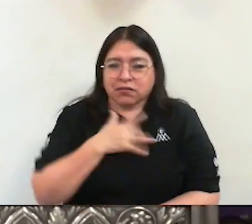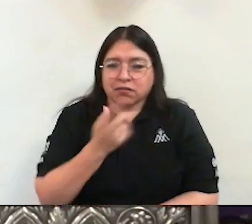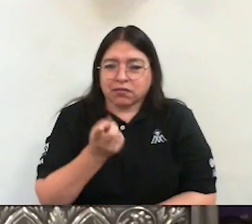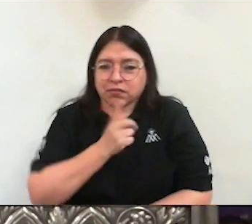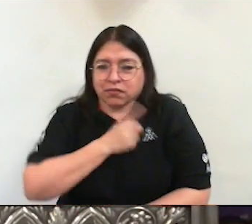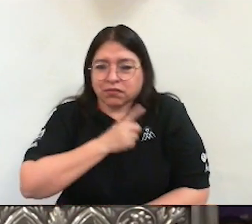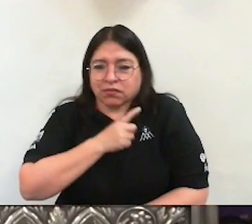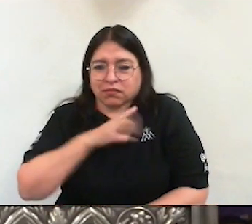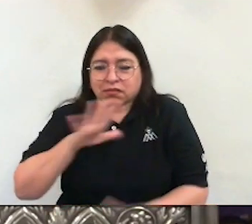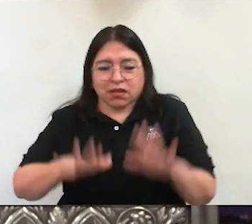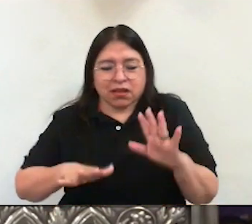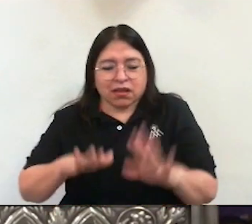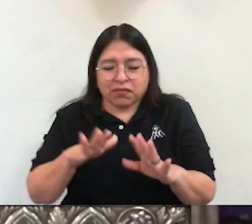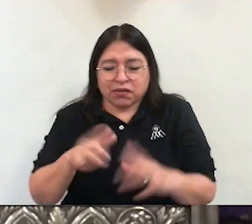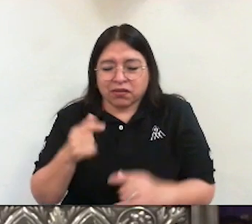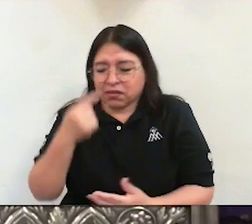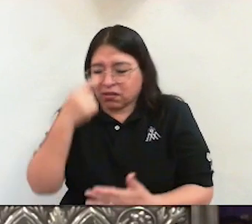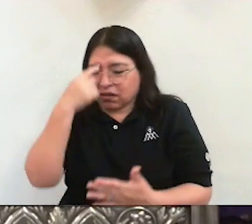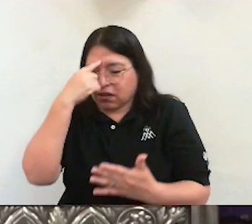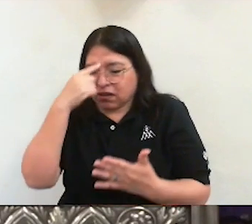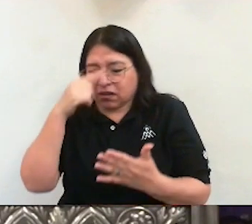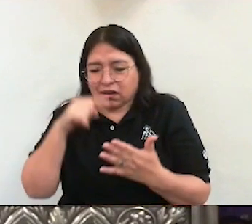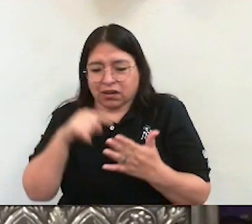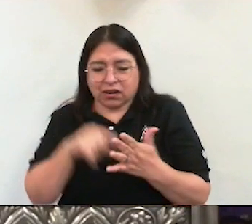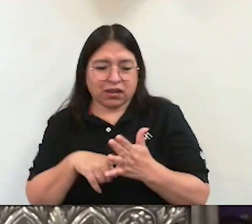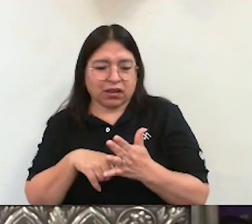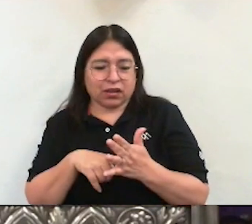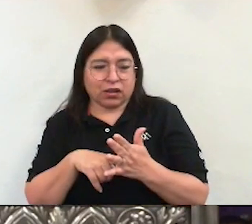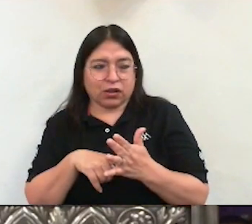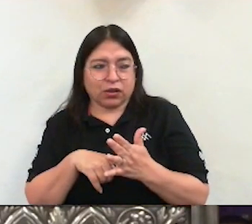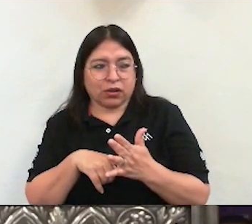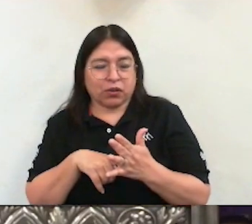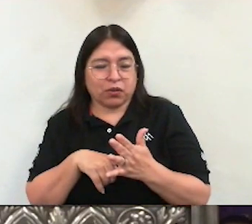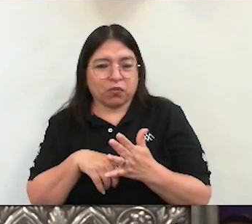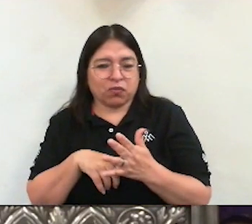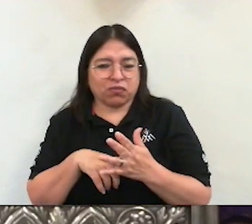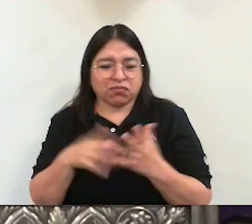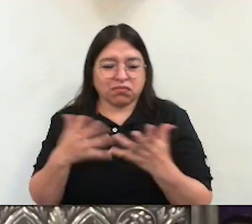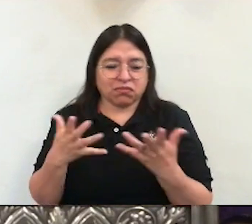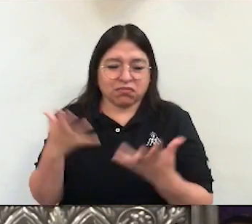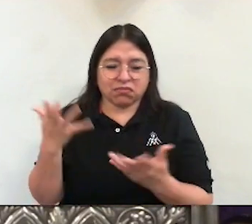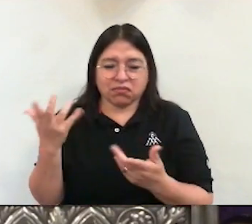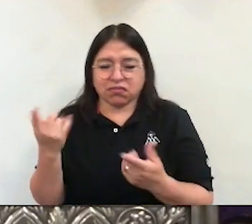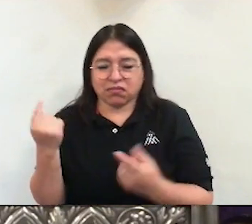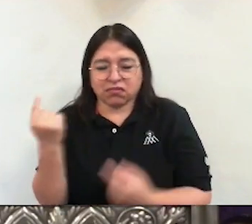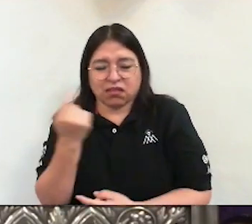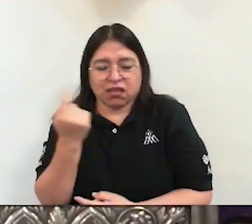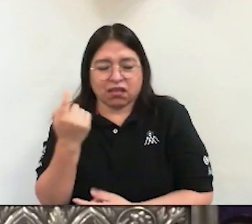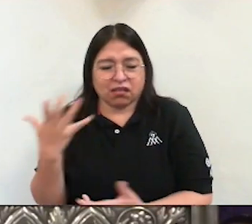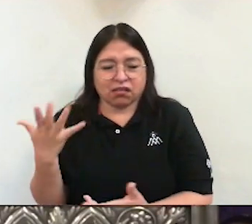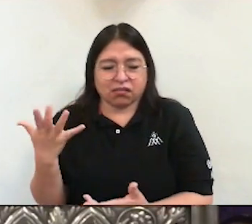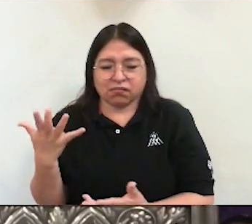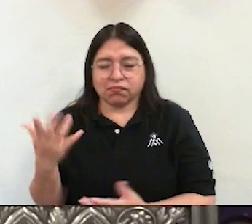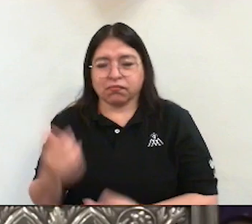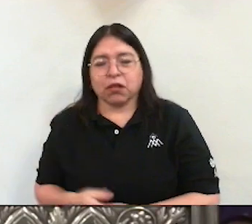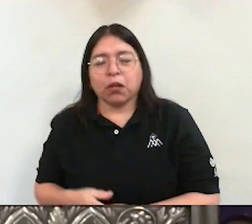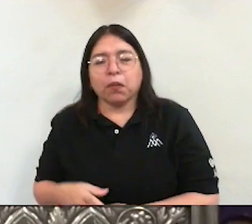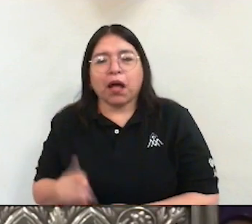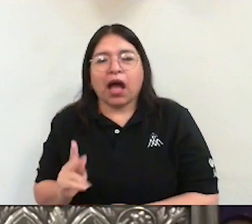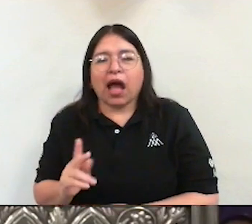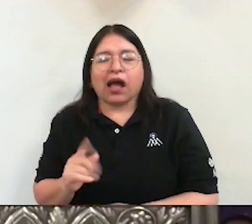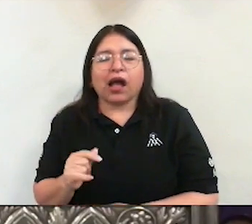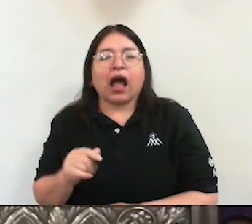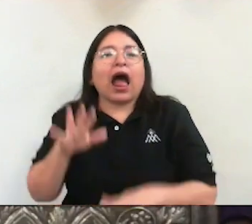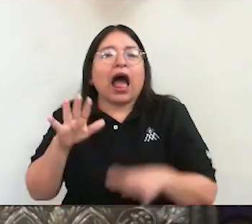se resuelven al estilo humano. Sin mirar el